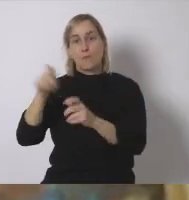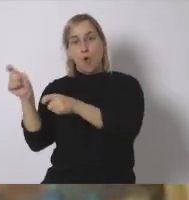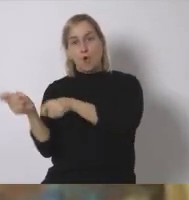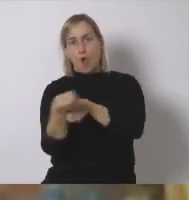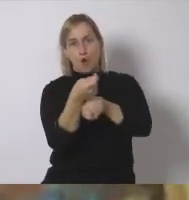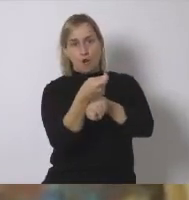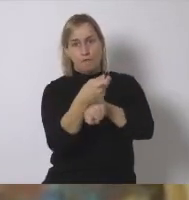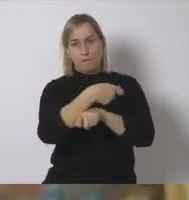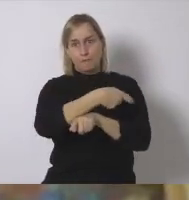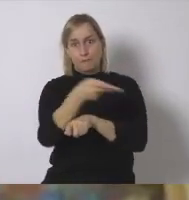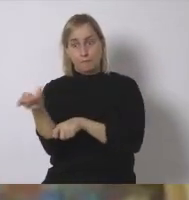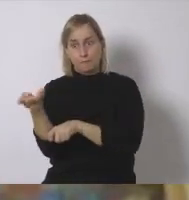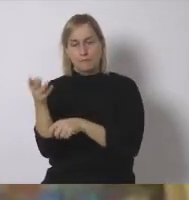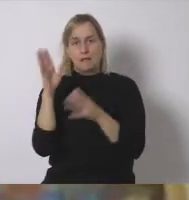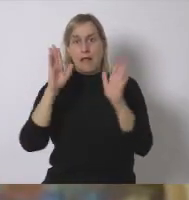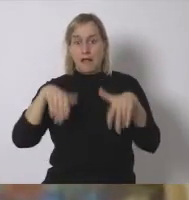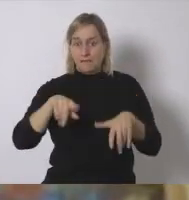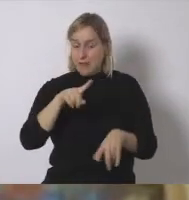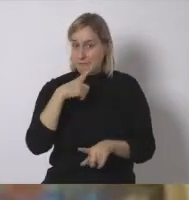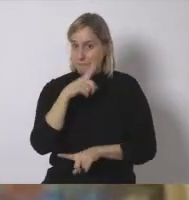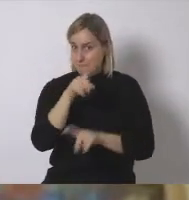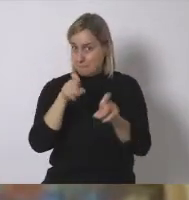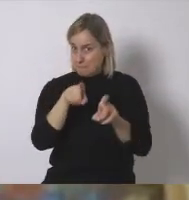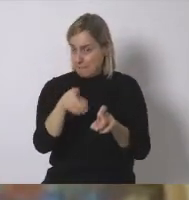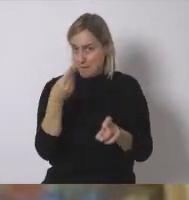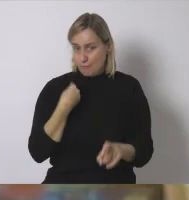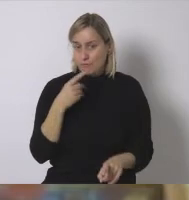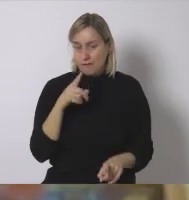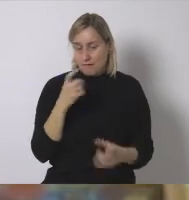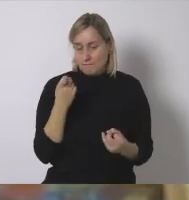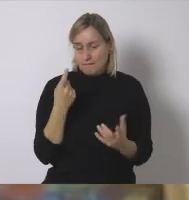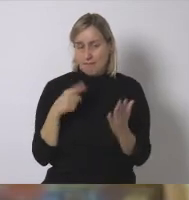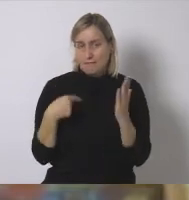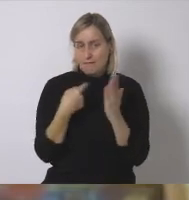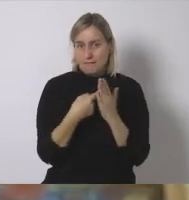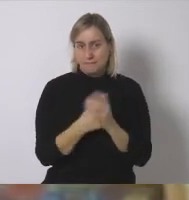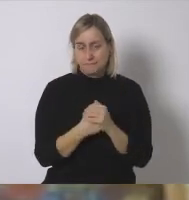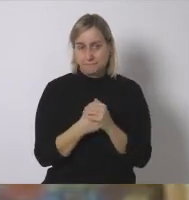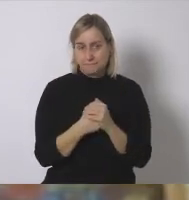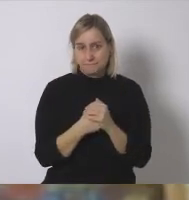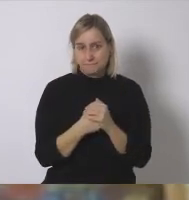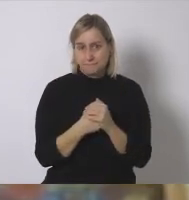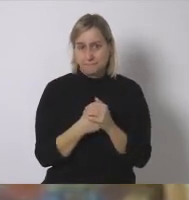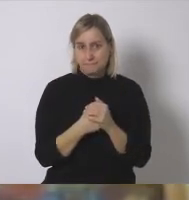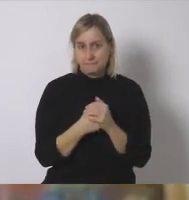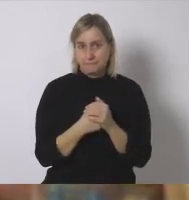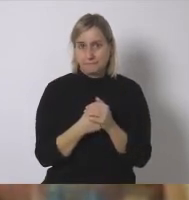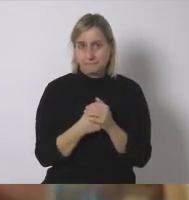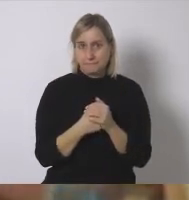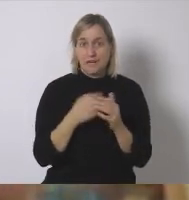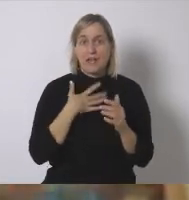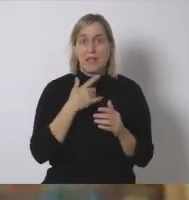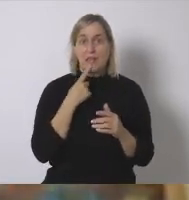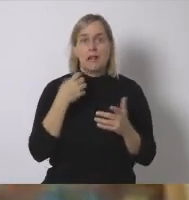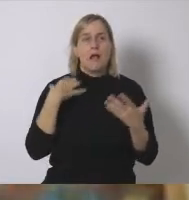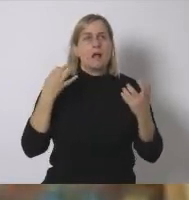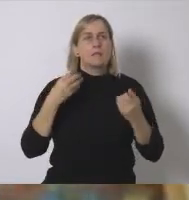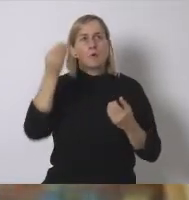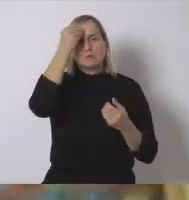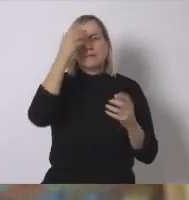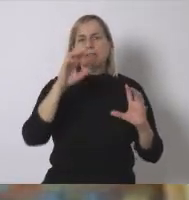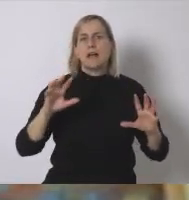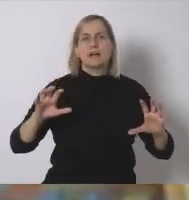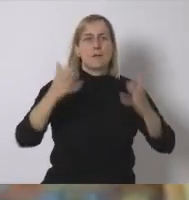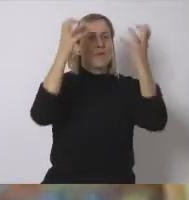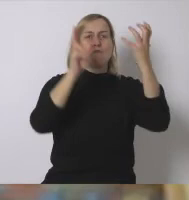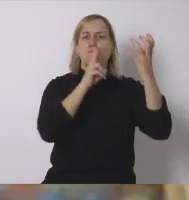es la pregunta que yo creo que también deberíamos hacer es decir nos dijeron que teníamos que creer en la revolución verde por